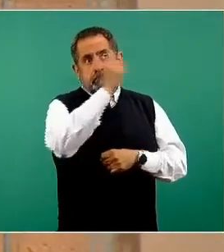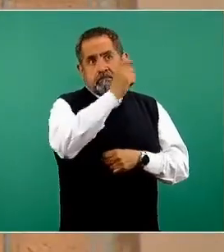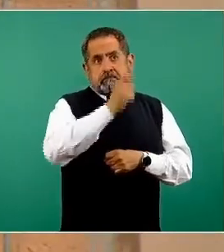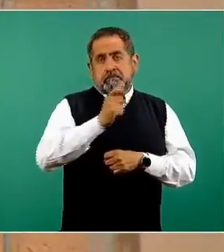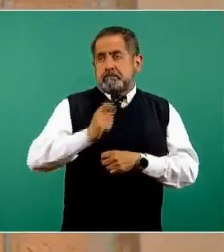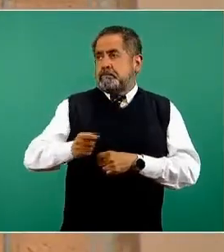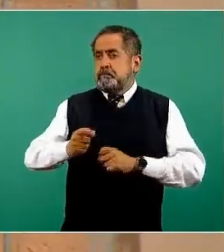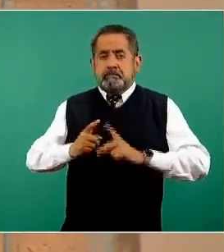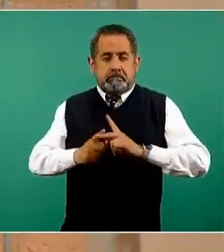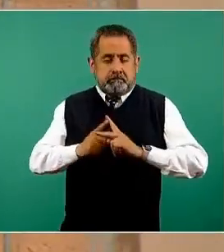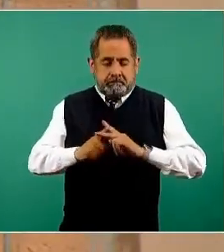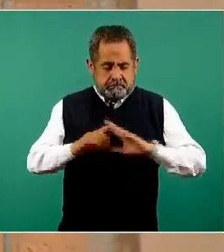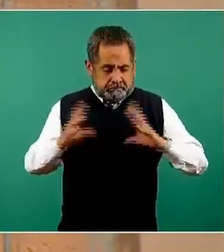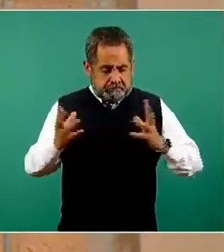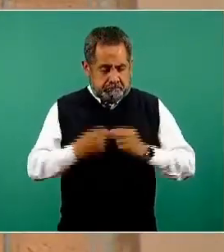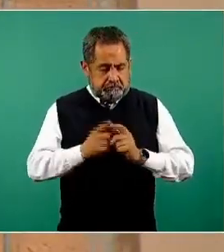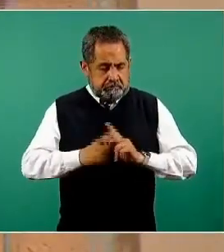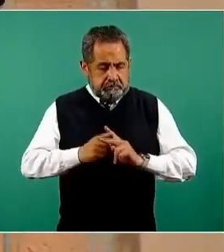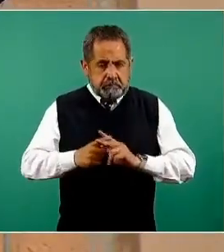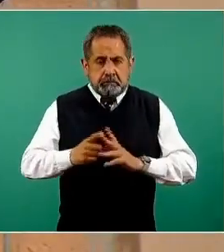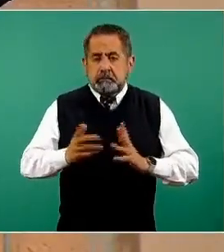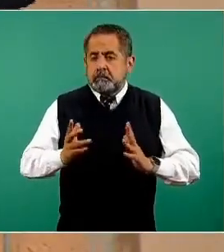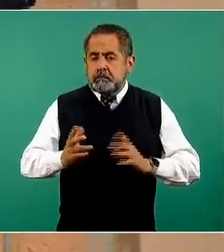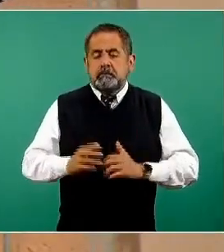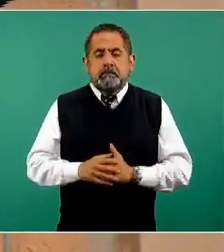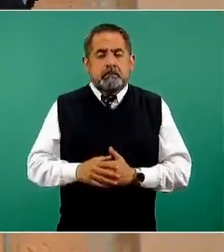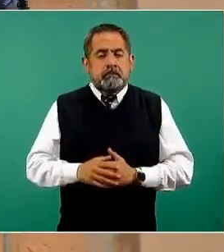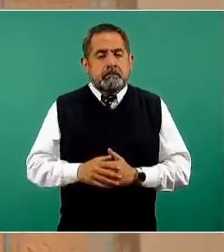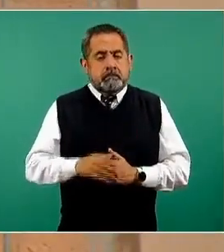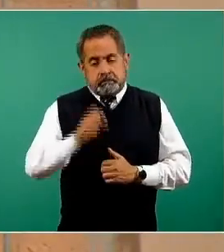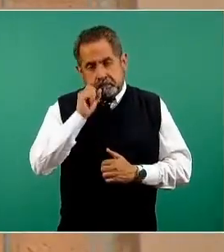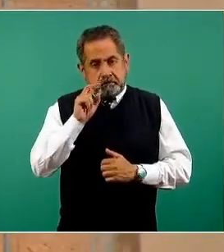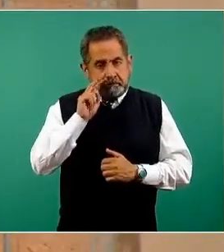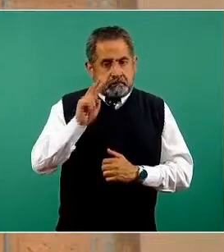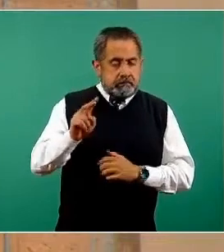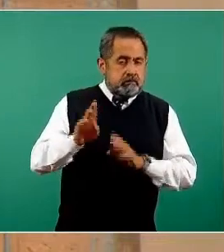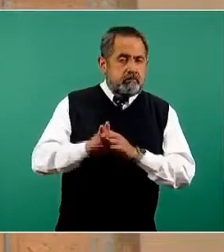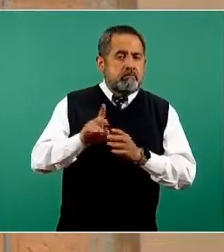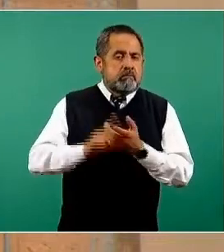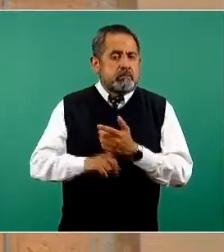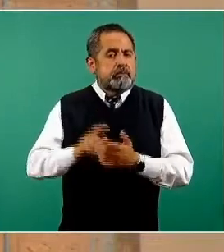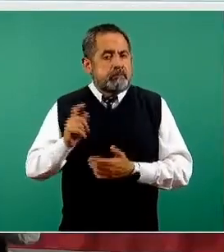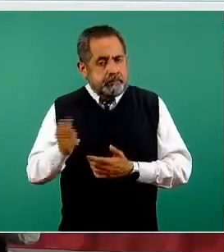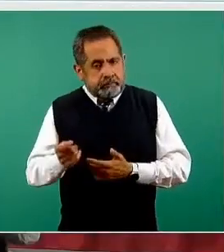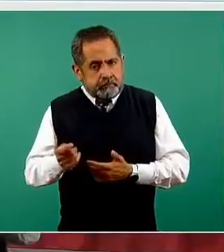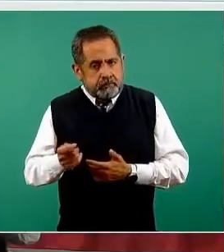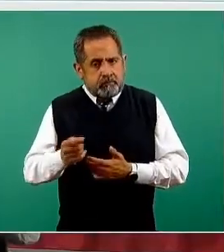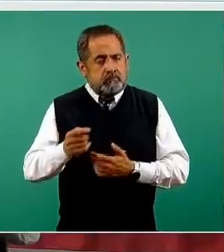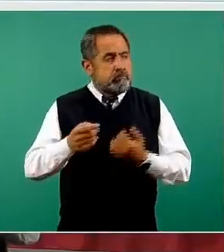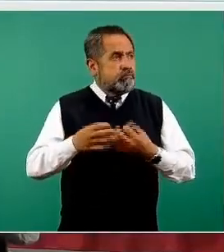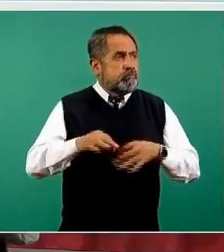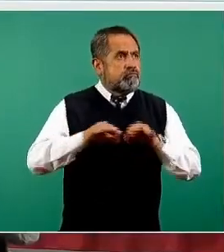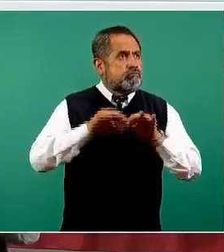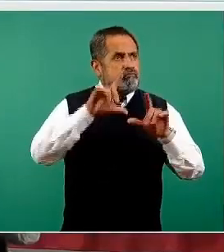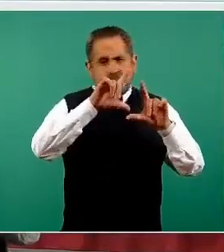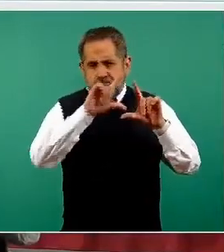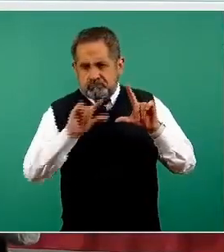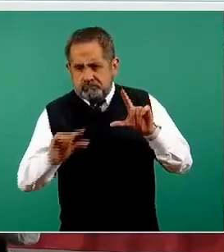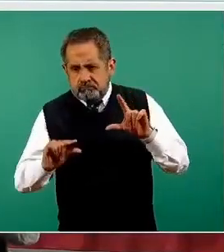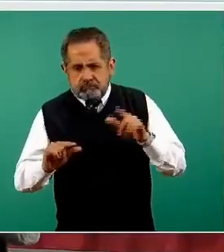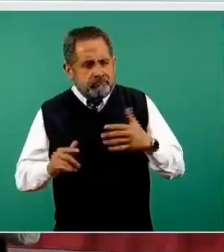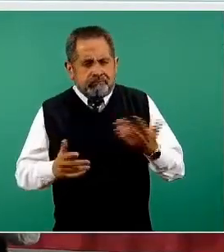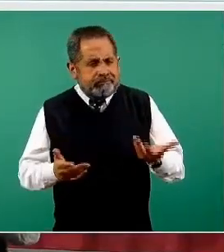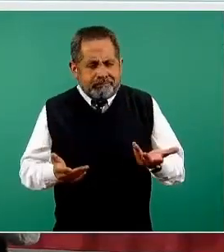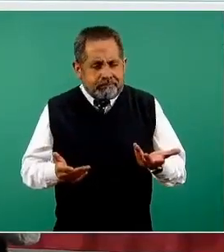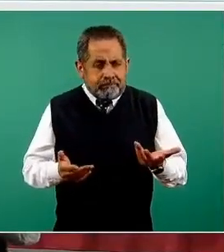una de las 32 entidades federativas. Pero precisamente para que se dé este comportamiento y este descenso importante es porque en